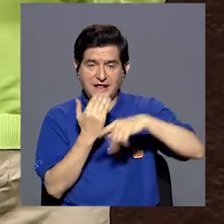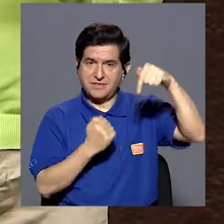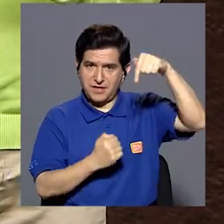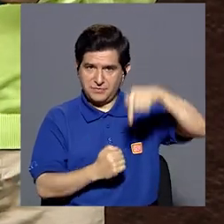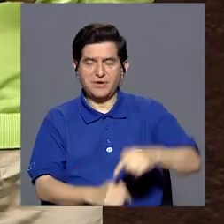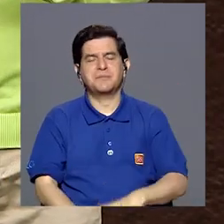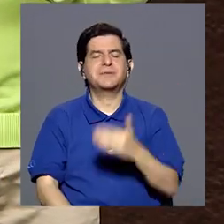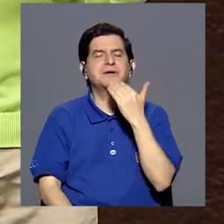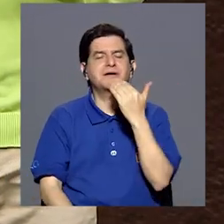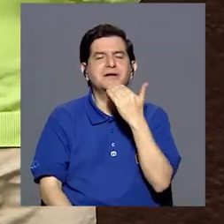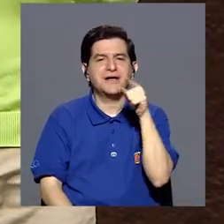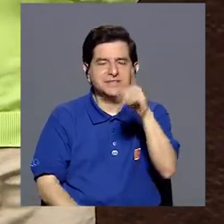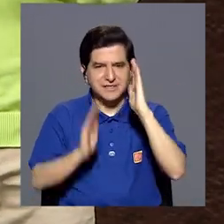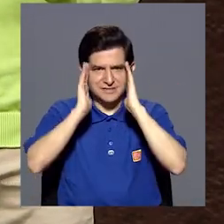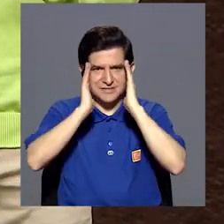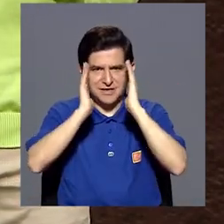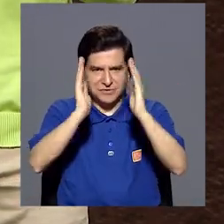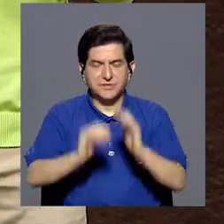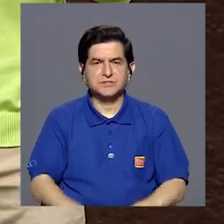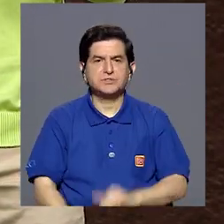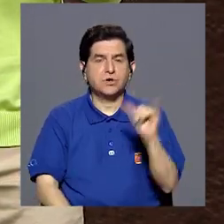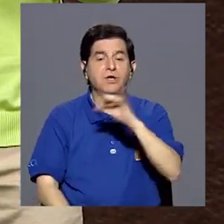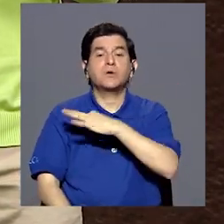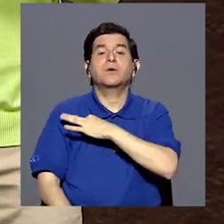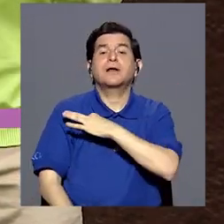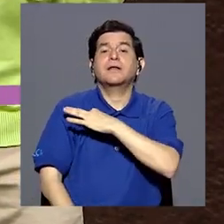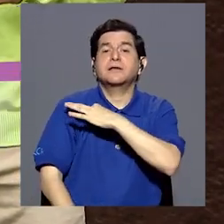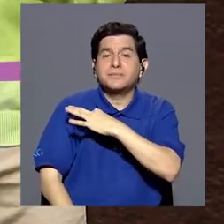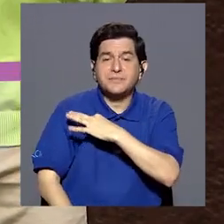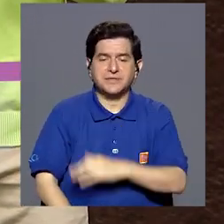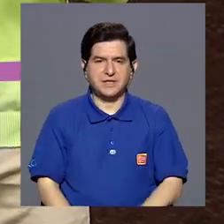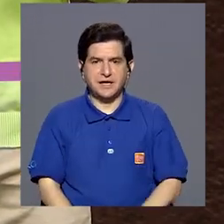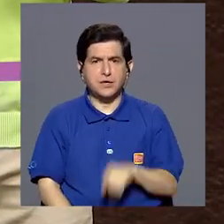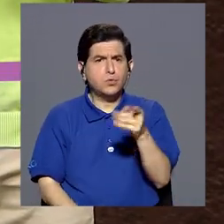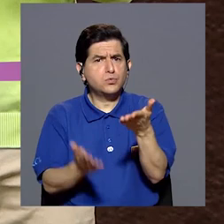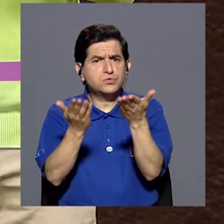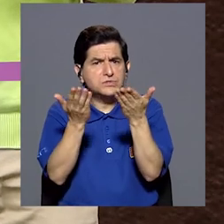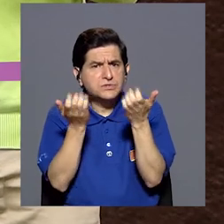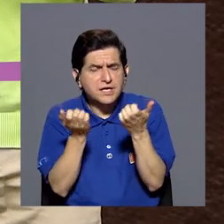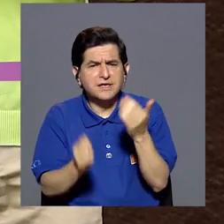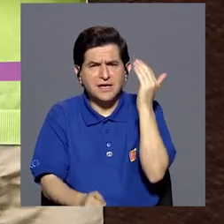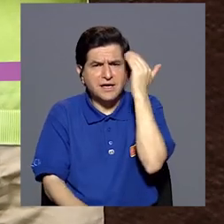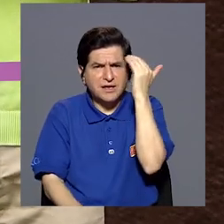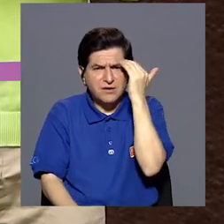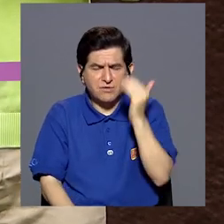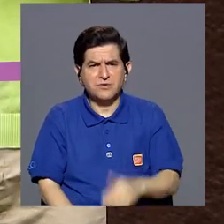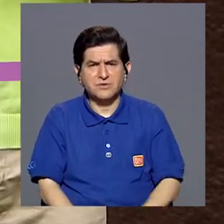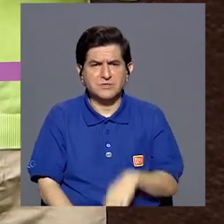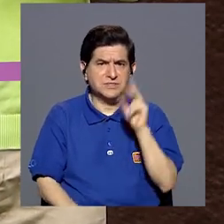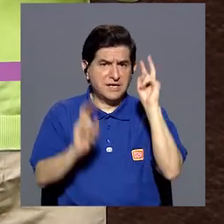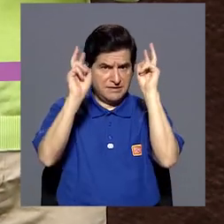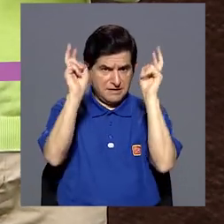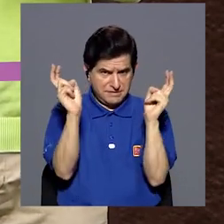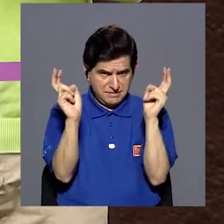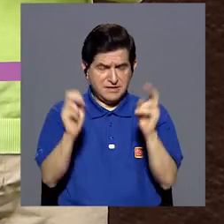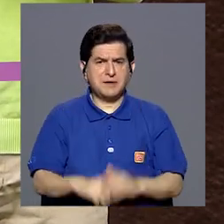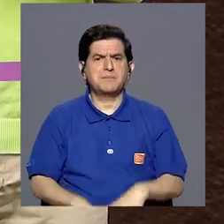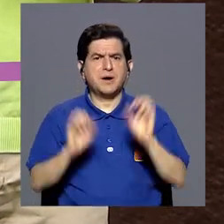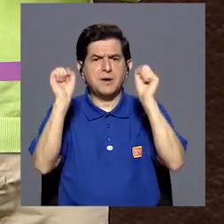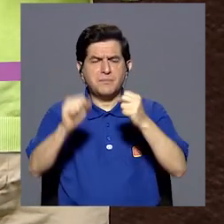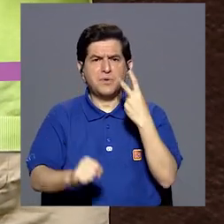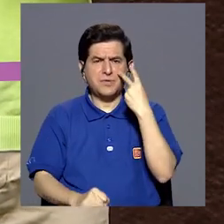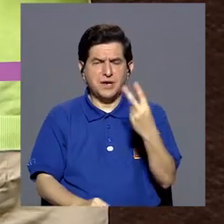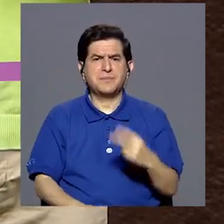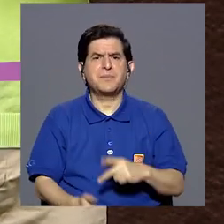Con esto hemos llegado al final de nuestro programa, agradeciendo su atención y también invitándolos a que si desean conocer más